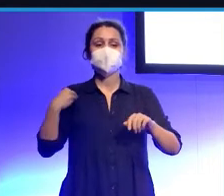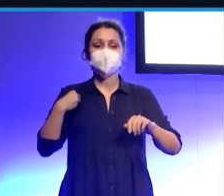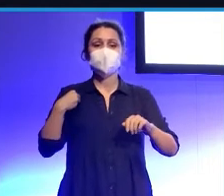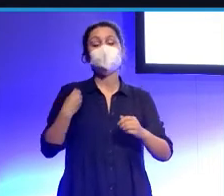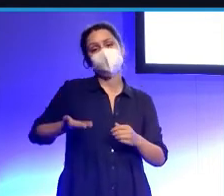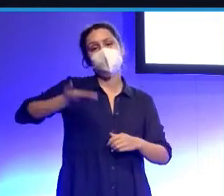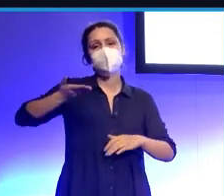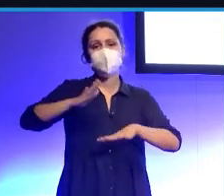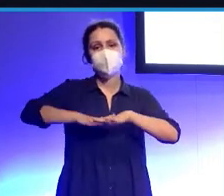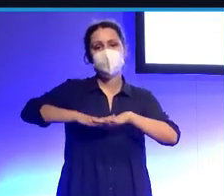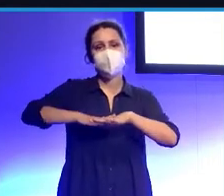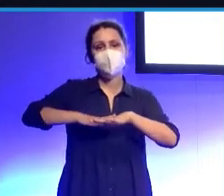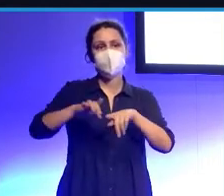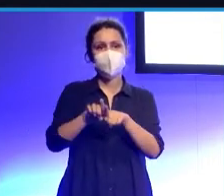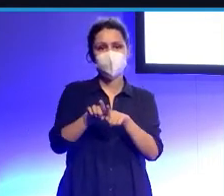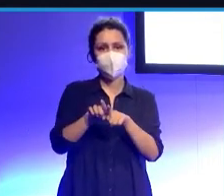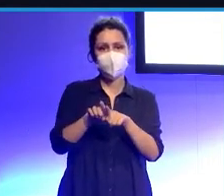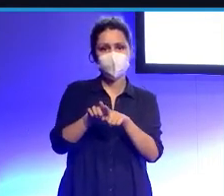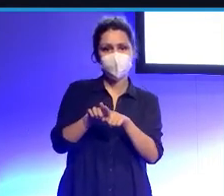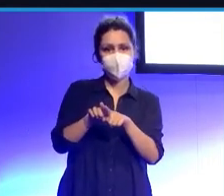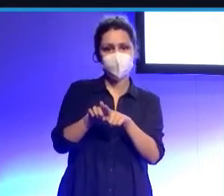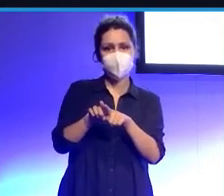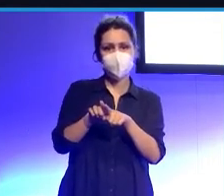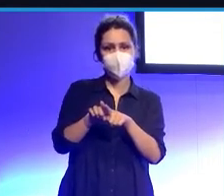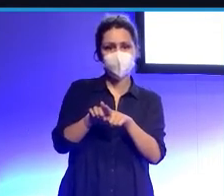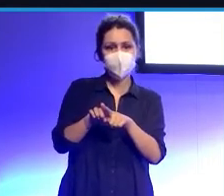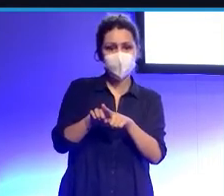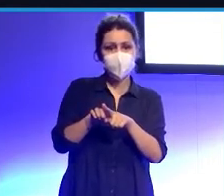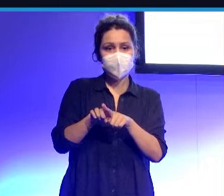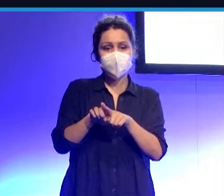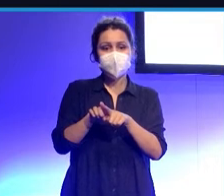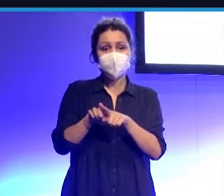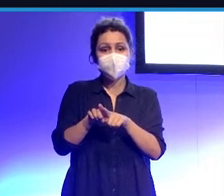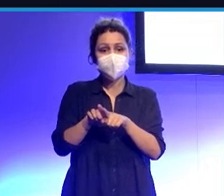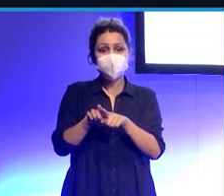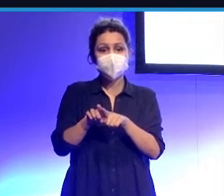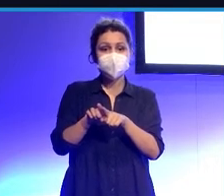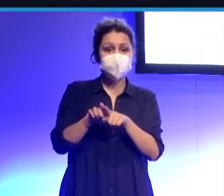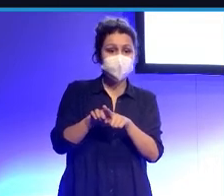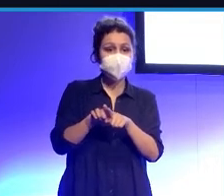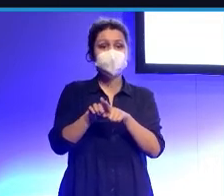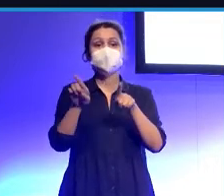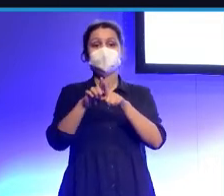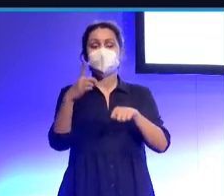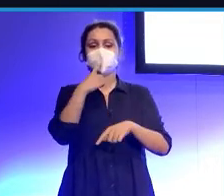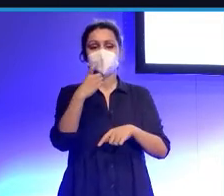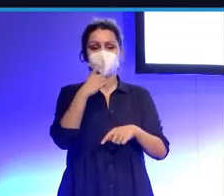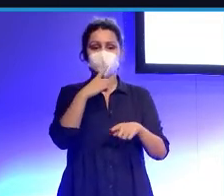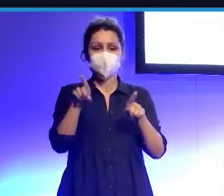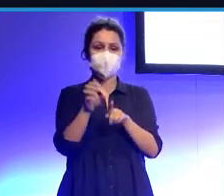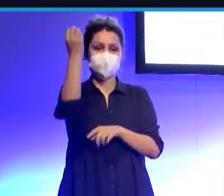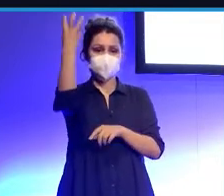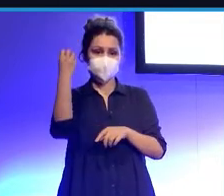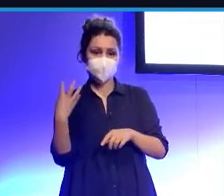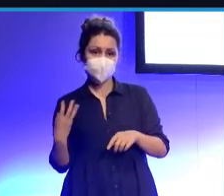para los delanteros, ¿no? Está dividido, ahí lo hemos dividido por quintiles, Entonces, si estás en el rojo, esto es como un semáforo, Si estás en el rojo, estás mal,